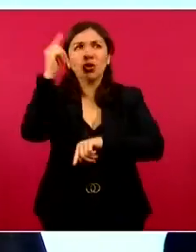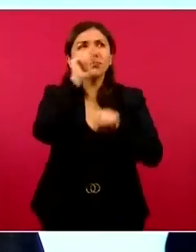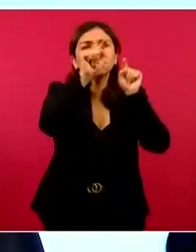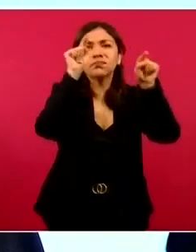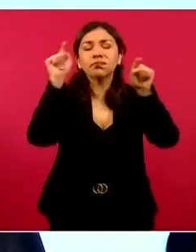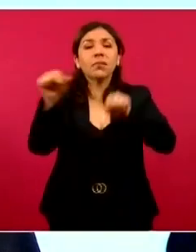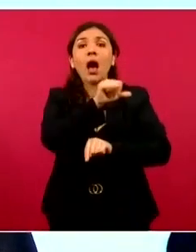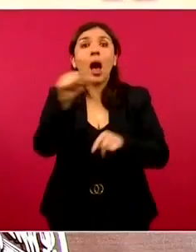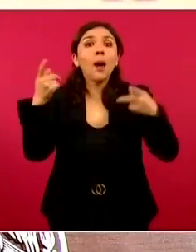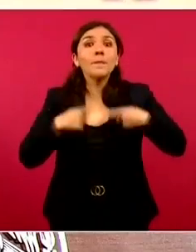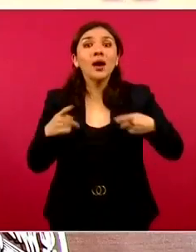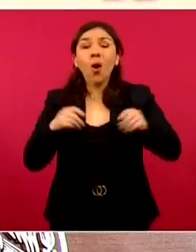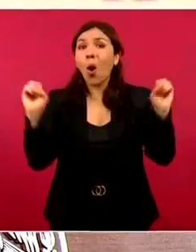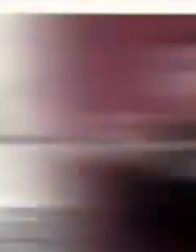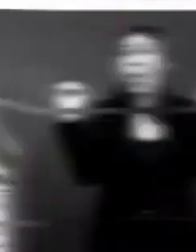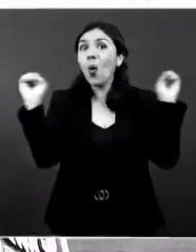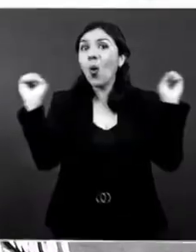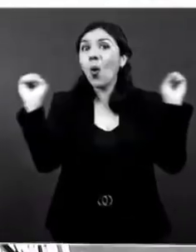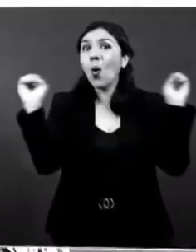las personas que no se han vacunado.